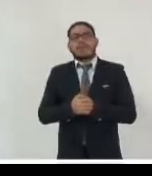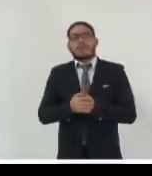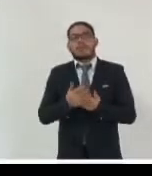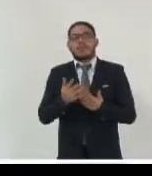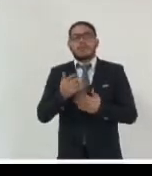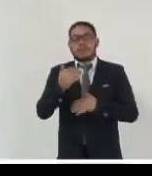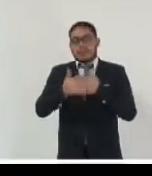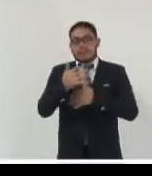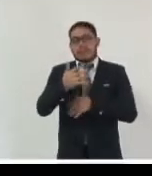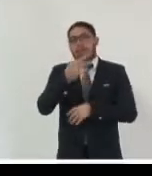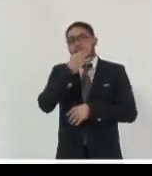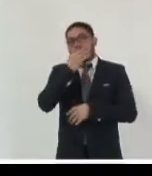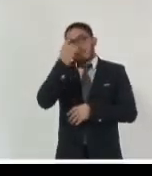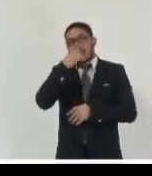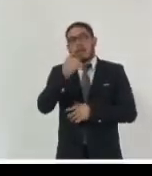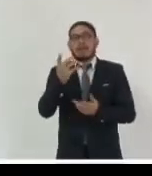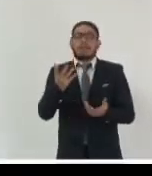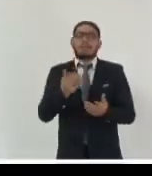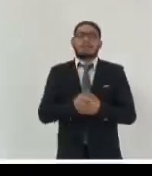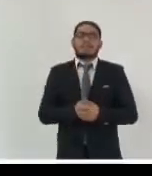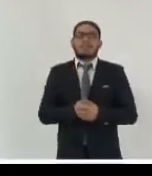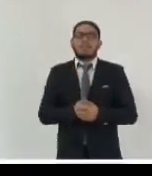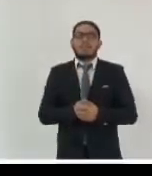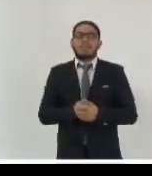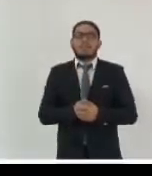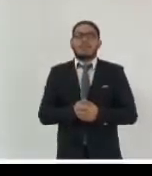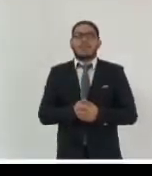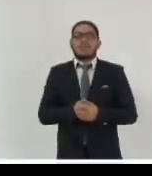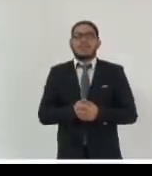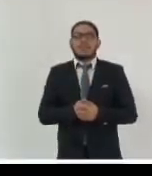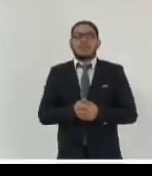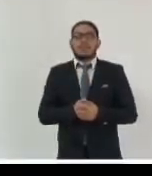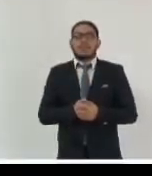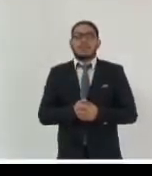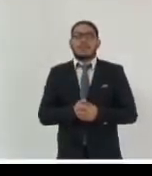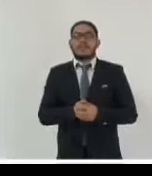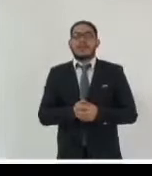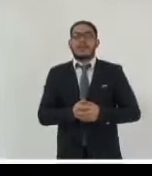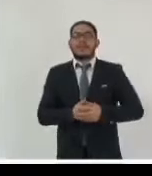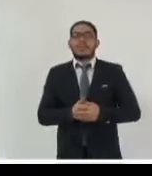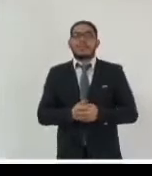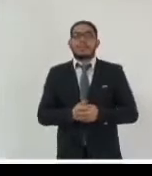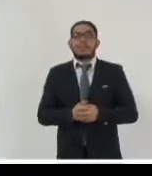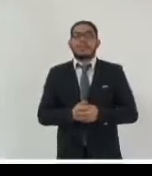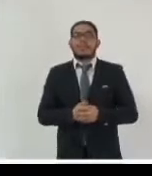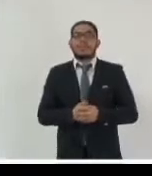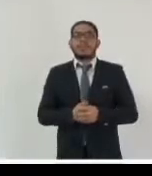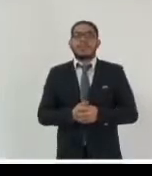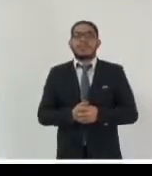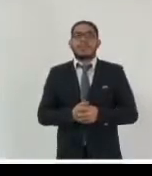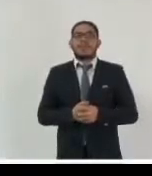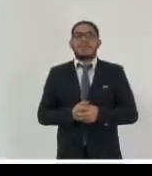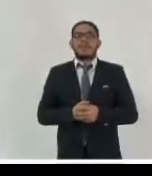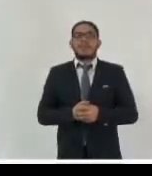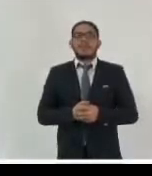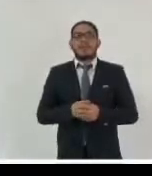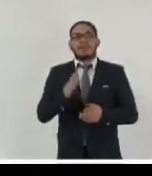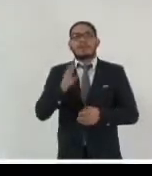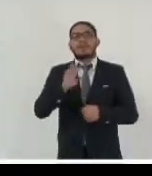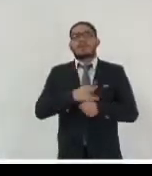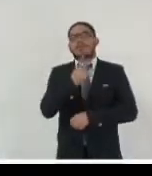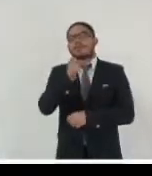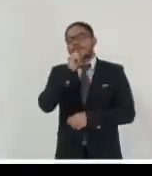poner un sustrato común si se quiere es que llegó el momento de